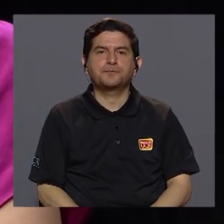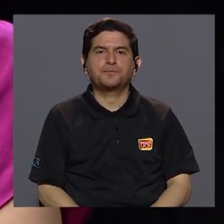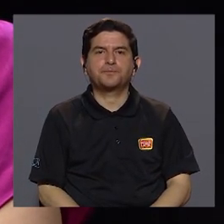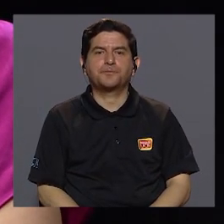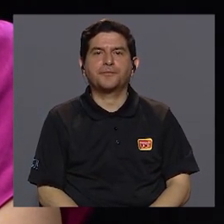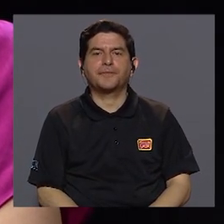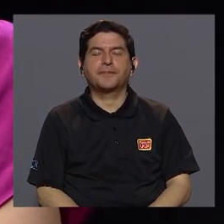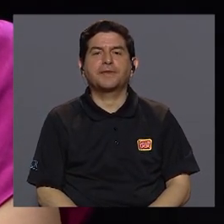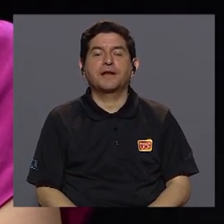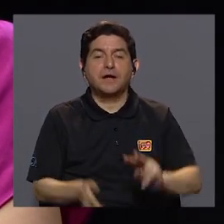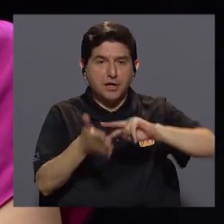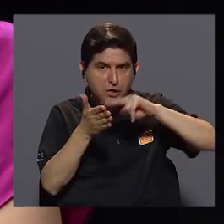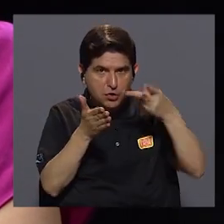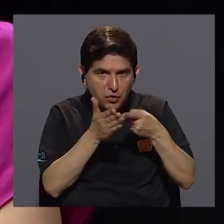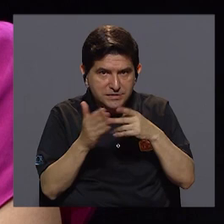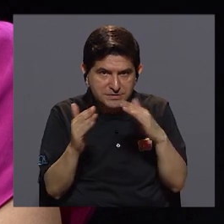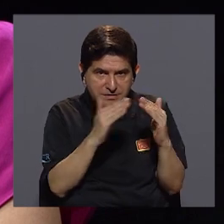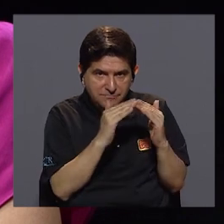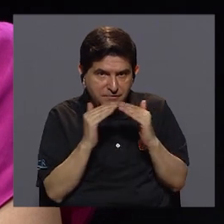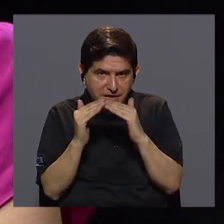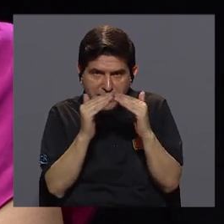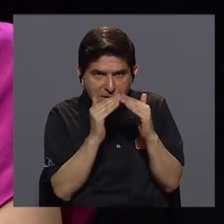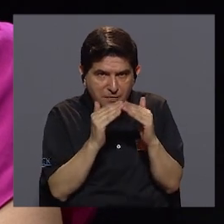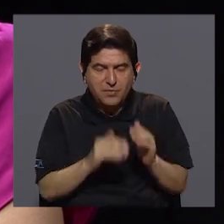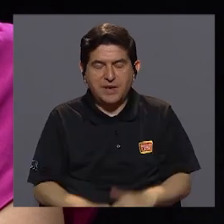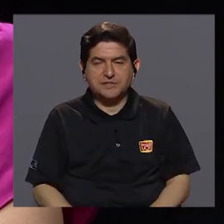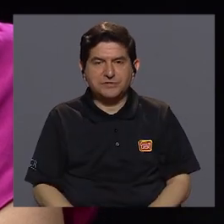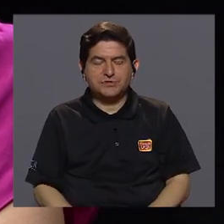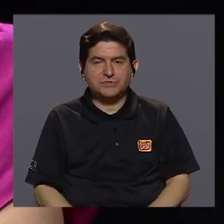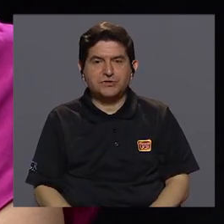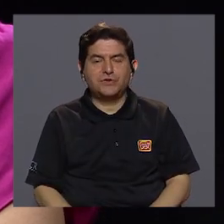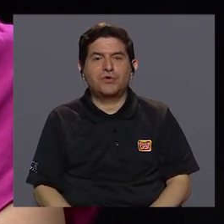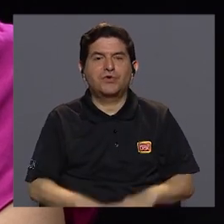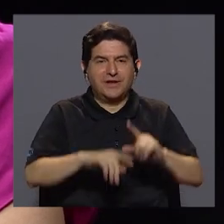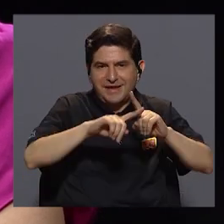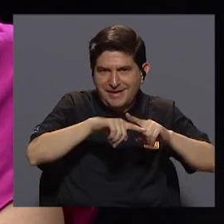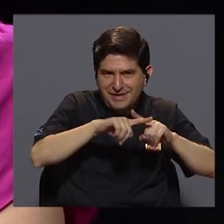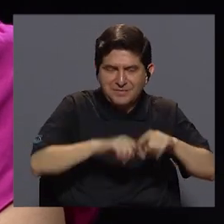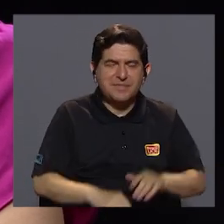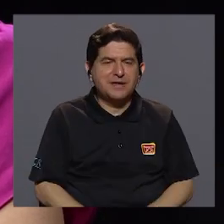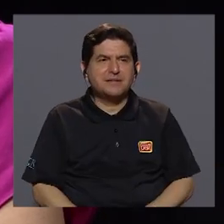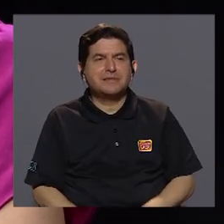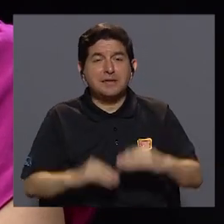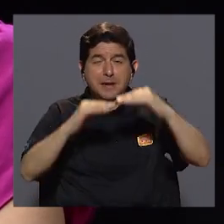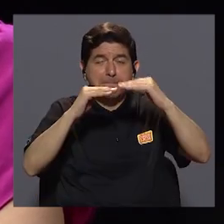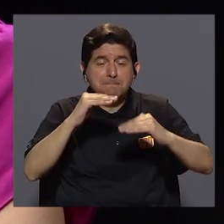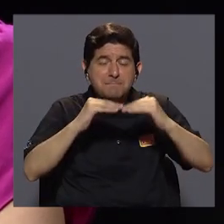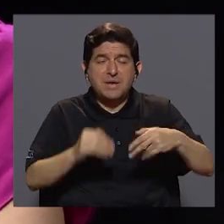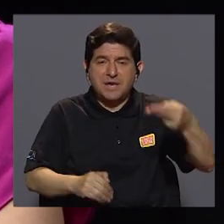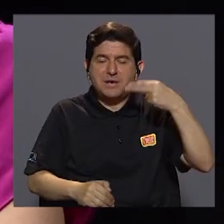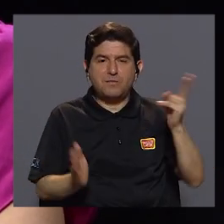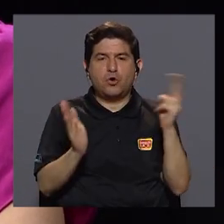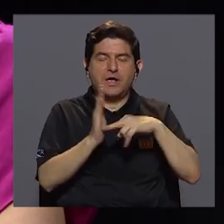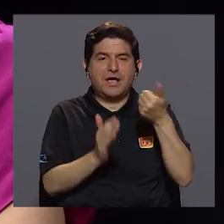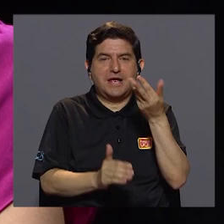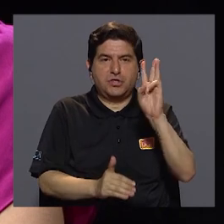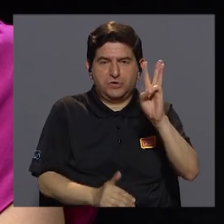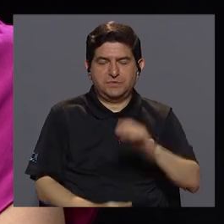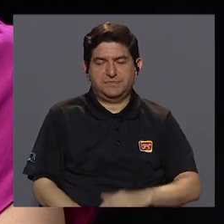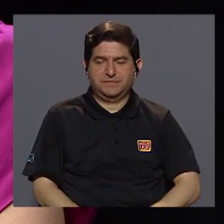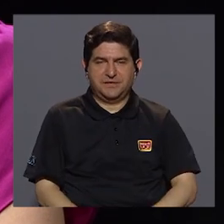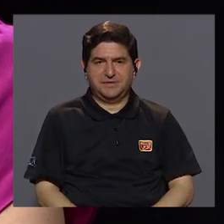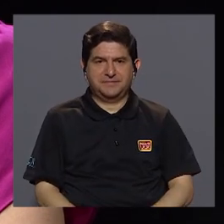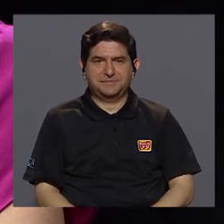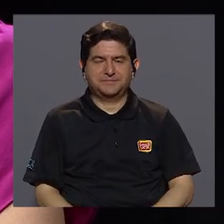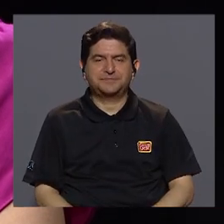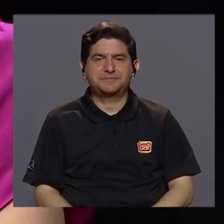digamos lo que es la población dependiente alcanzó un mínimo histórico en el año 2016. que fue